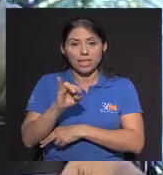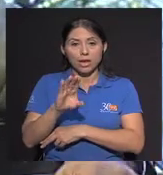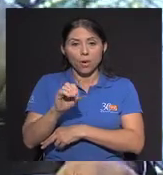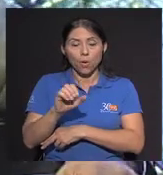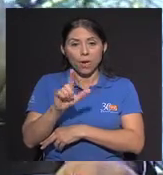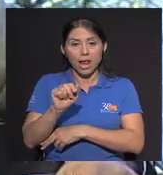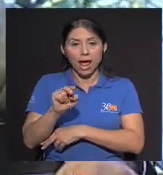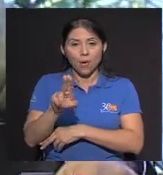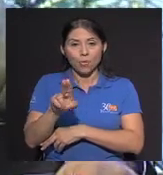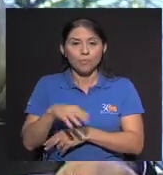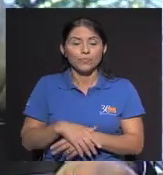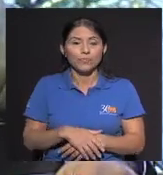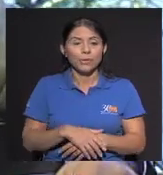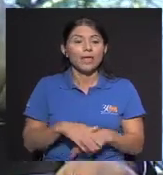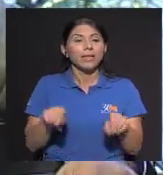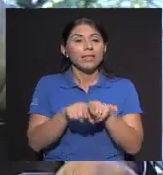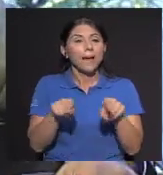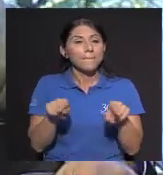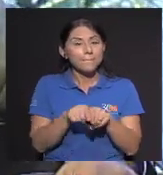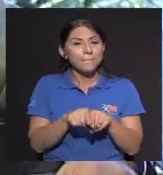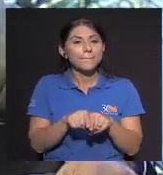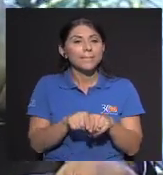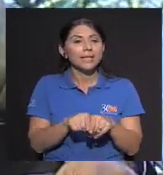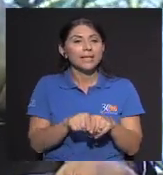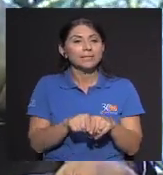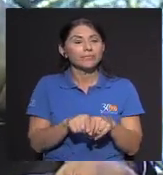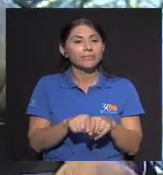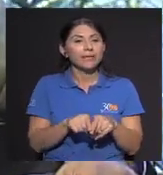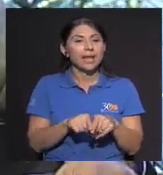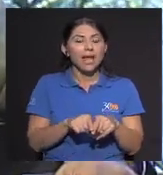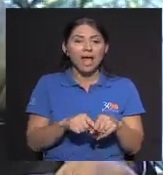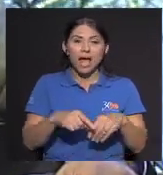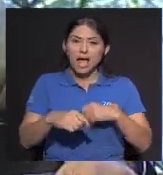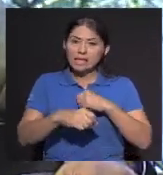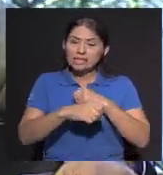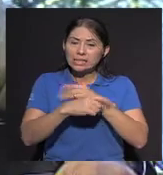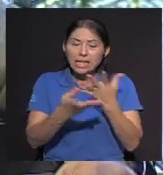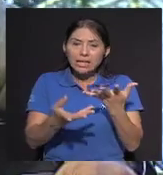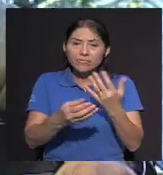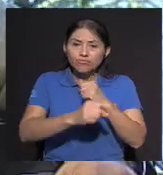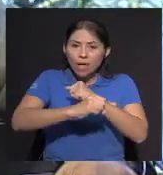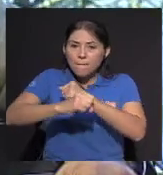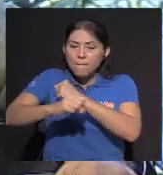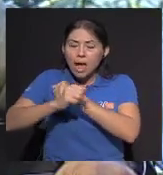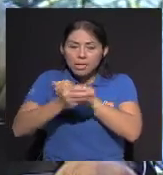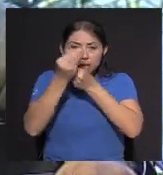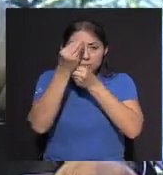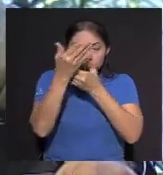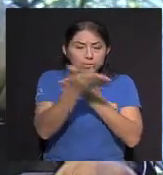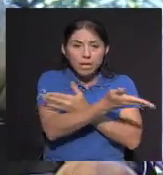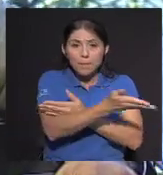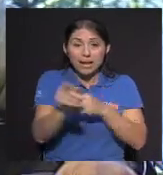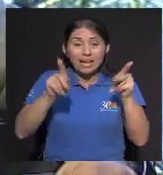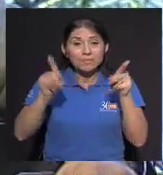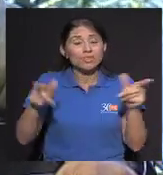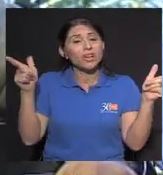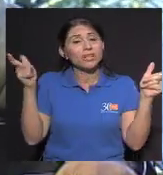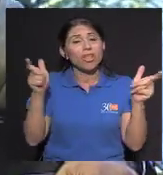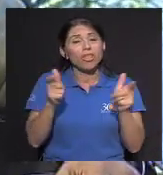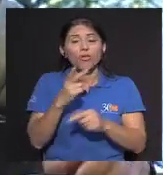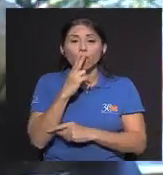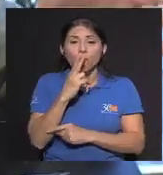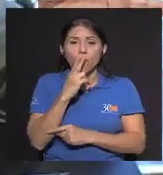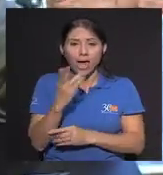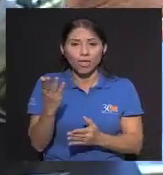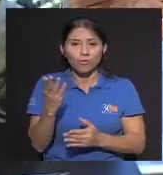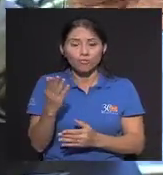Buenas Campañas Para Que Incidan En la parte Del hábito Del El fumado Y